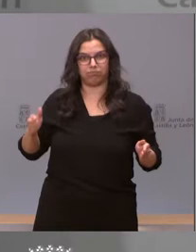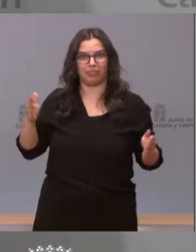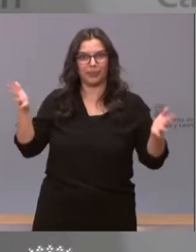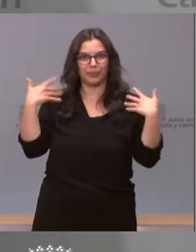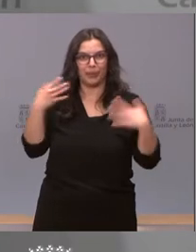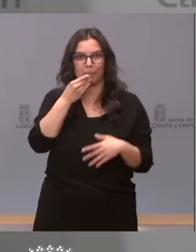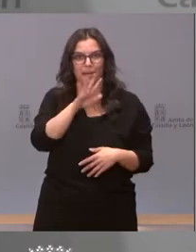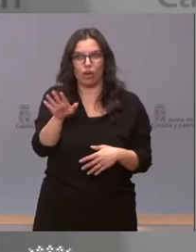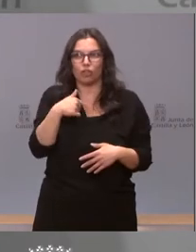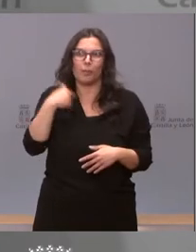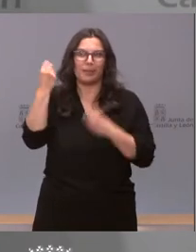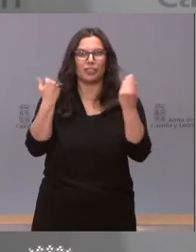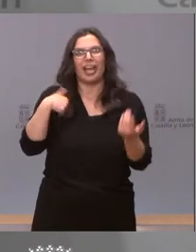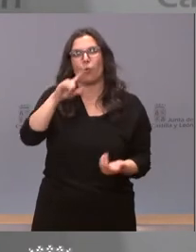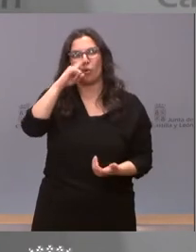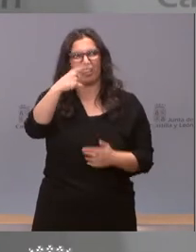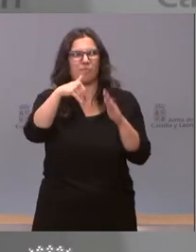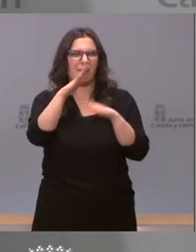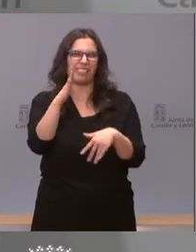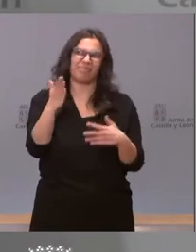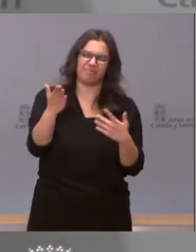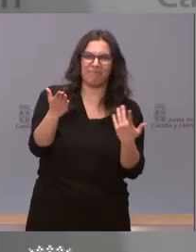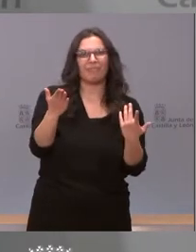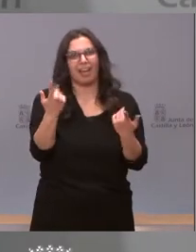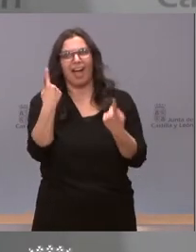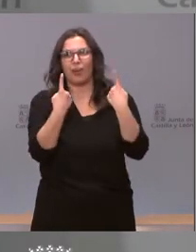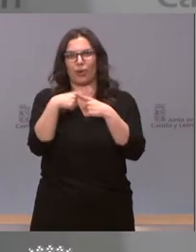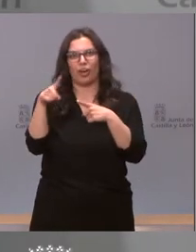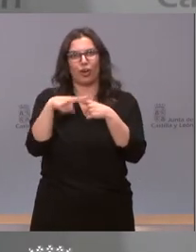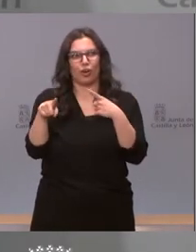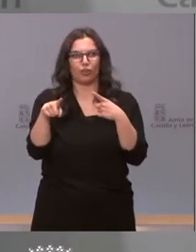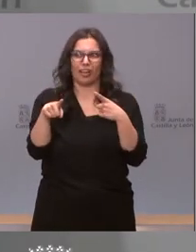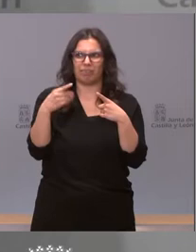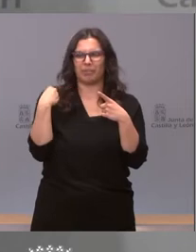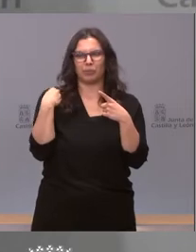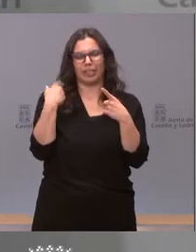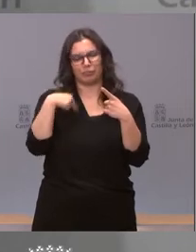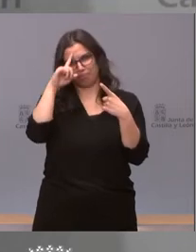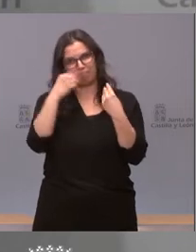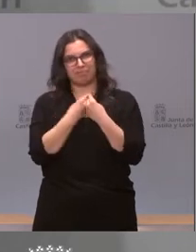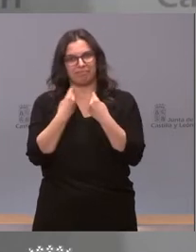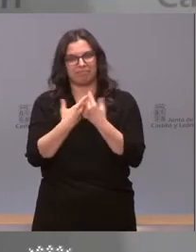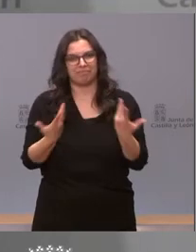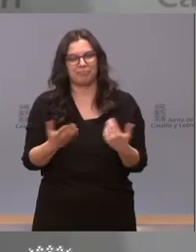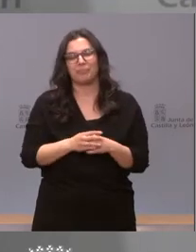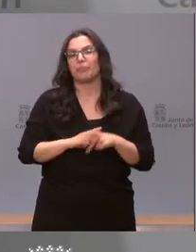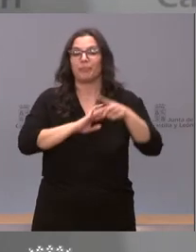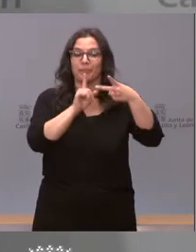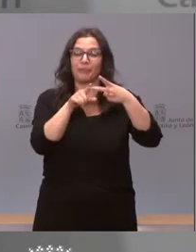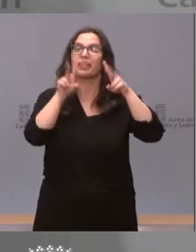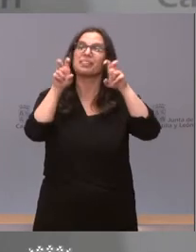hay cosas que a veces son difíciles de comprender. Sobre la vacunación